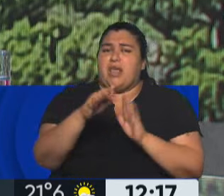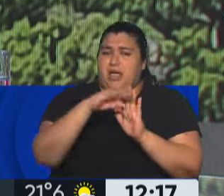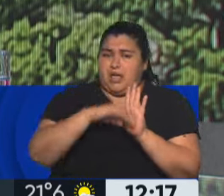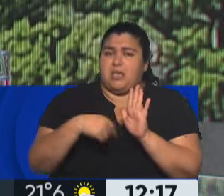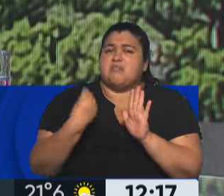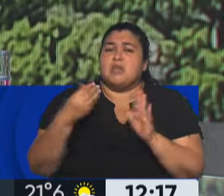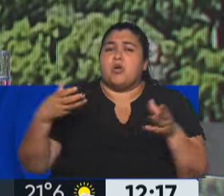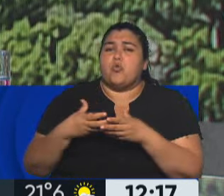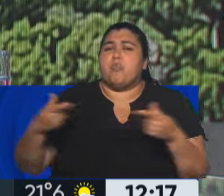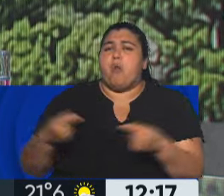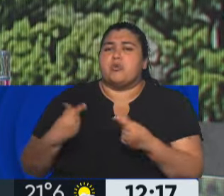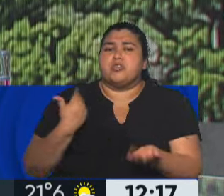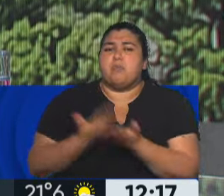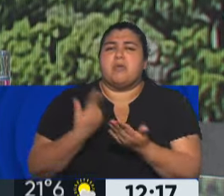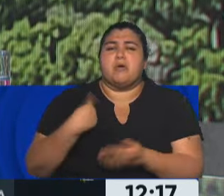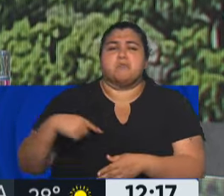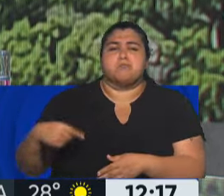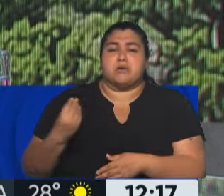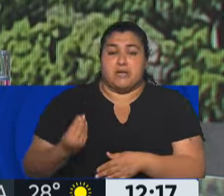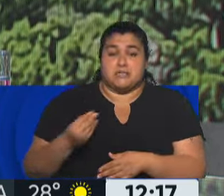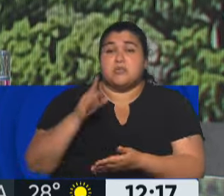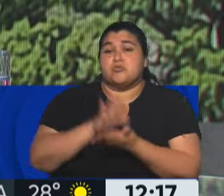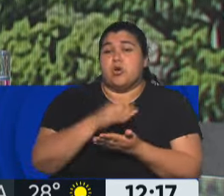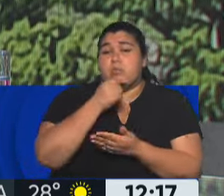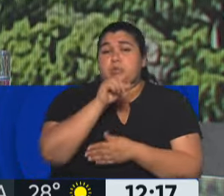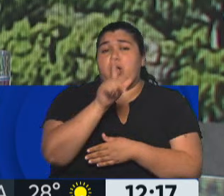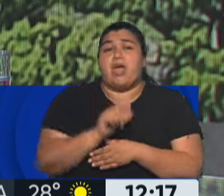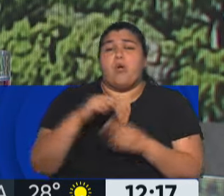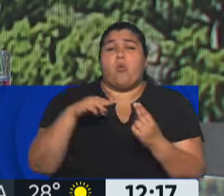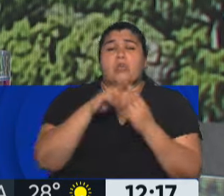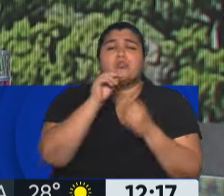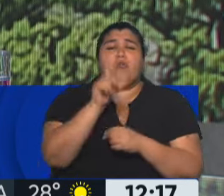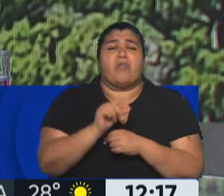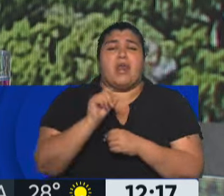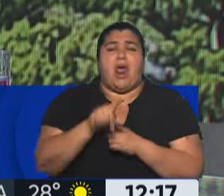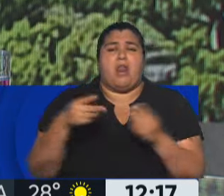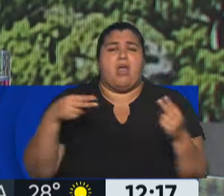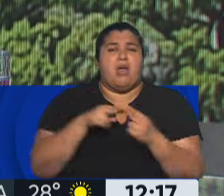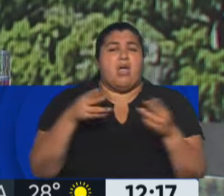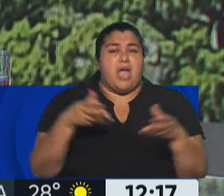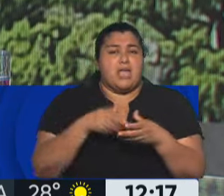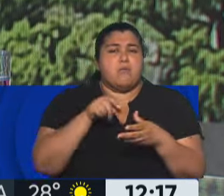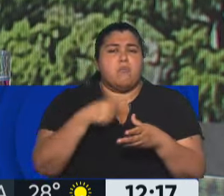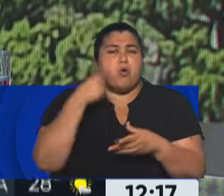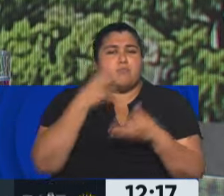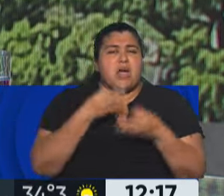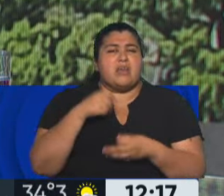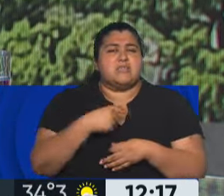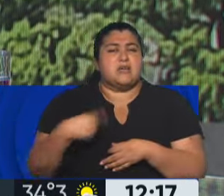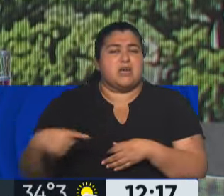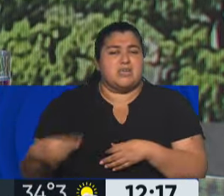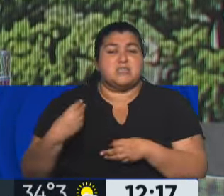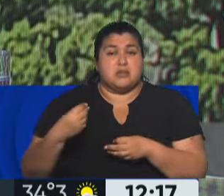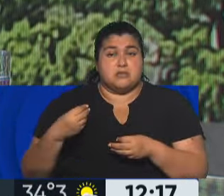propone la oposición? Y básicamente, ¿qué va a pasar, por ejemplo, con el encuentro federal de Pichetto? Porque lo que se indicaba es que el número estaba muy